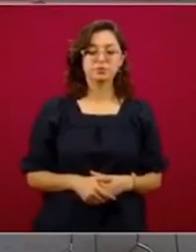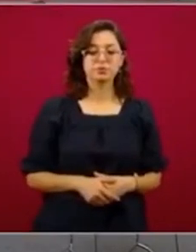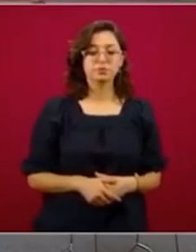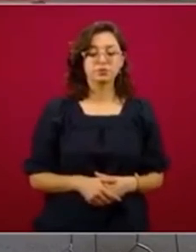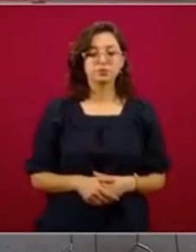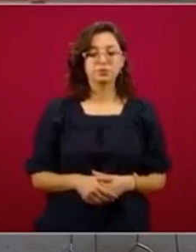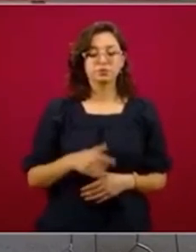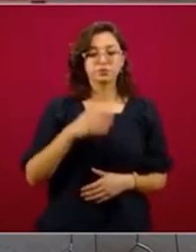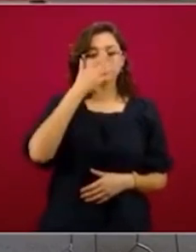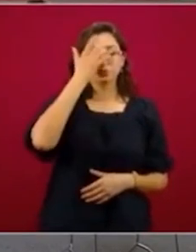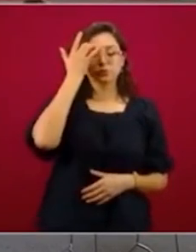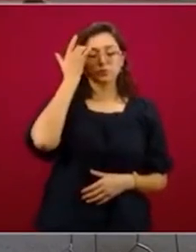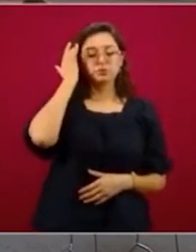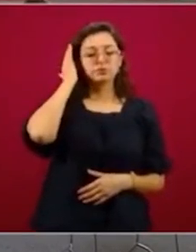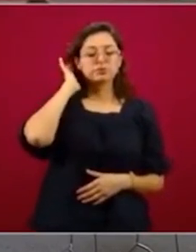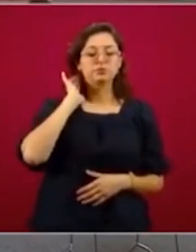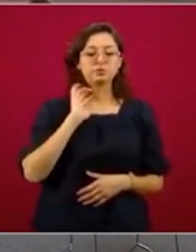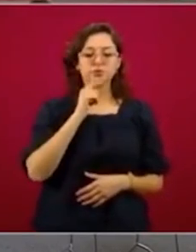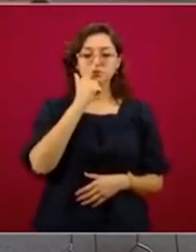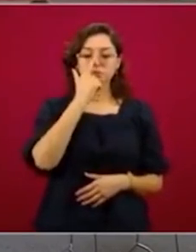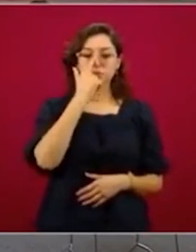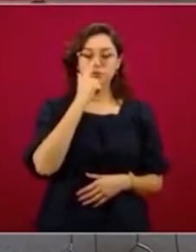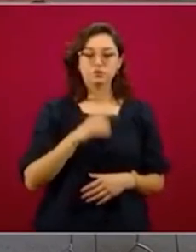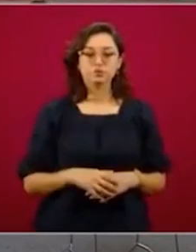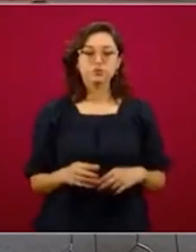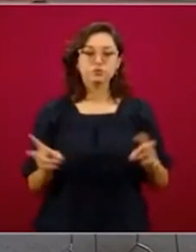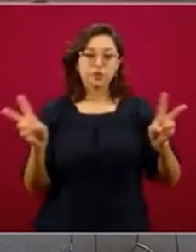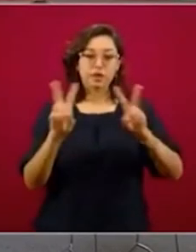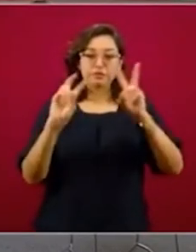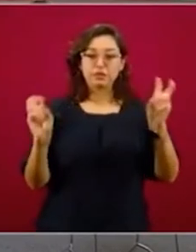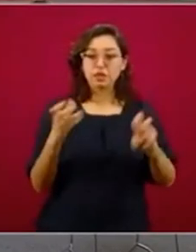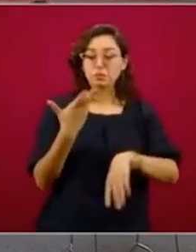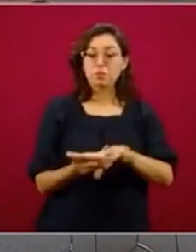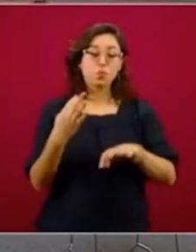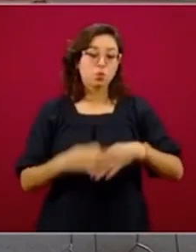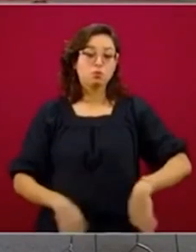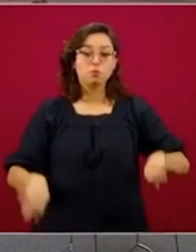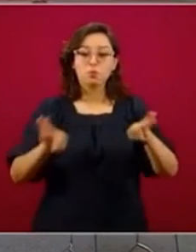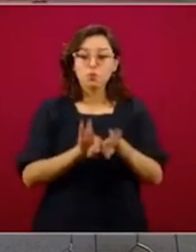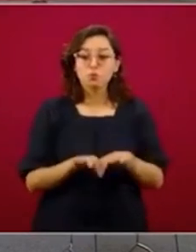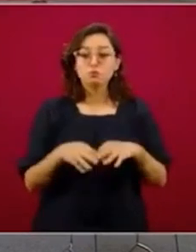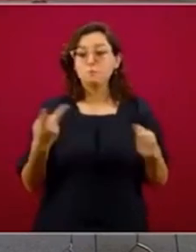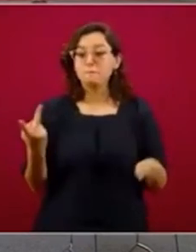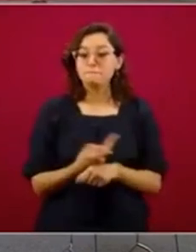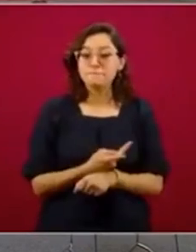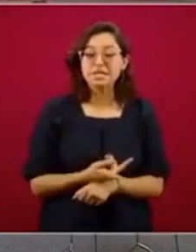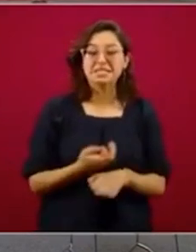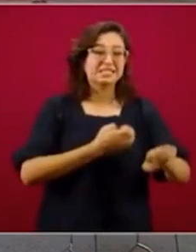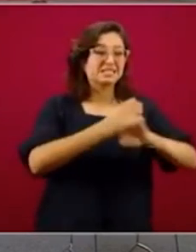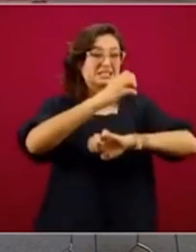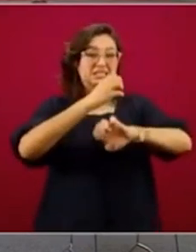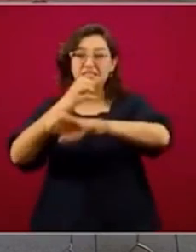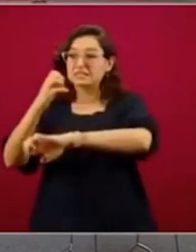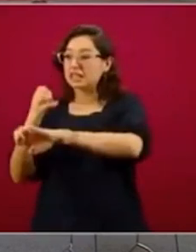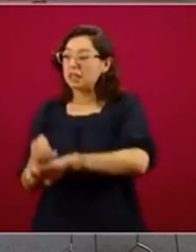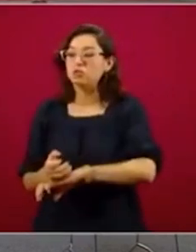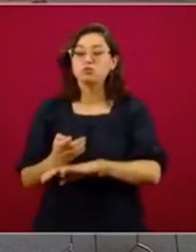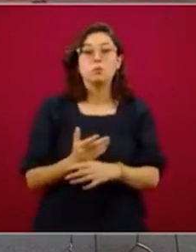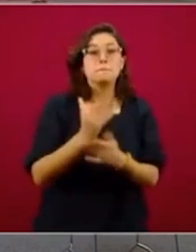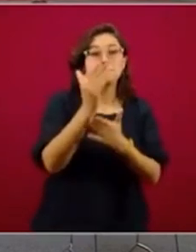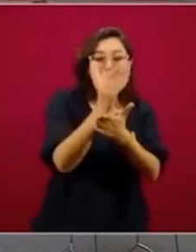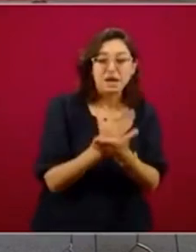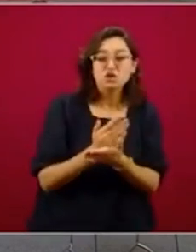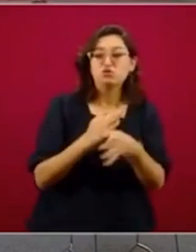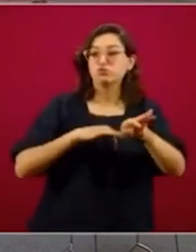Tema importante, aquí podemos mostrar que las entidades más afectadas por la reducción de los puestos de trabajo, que también lo hemos